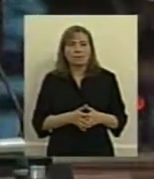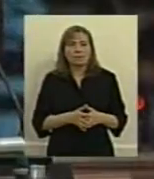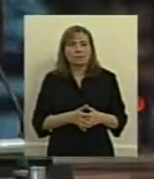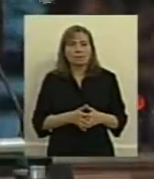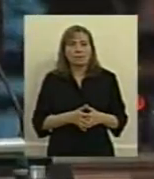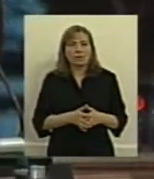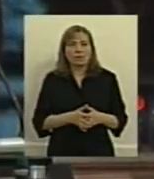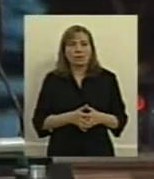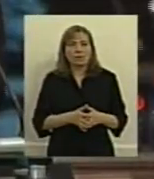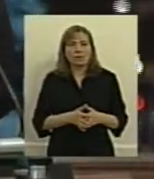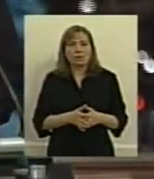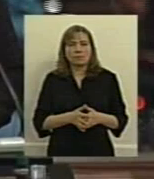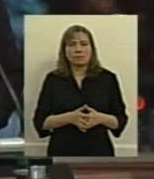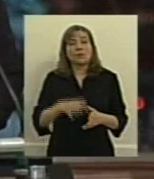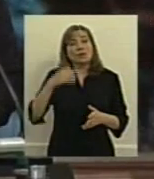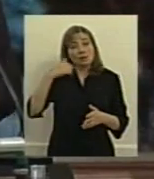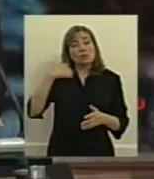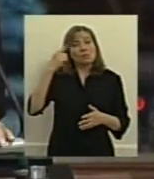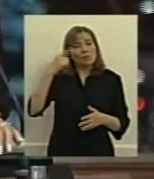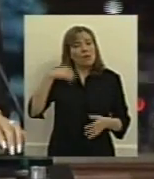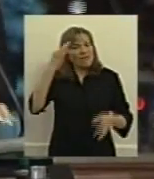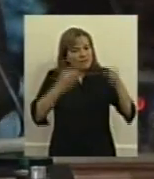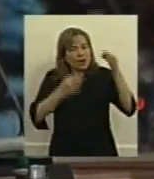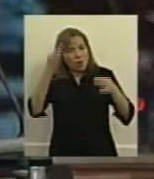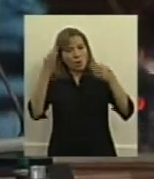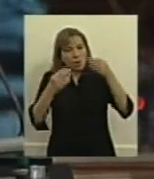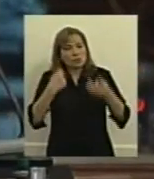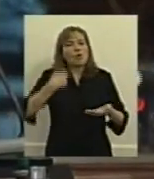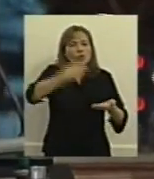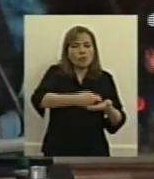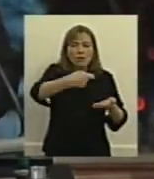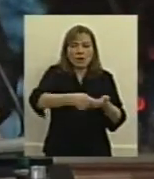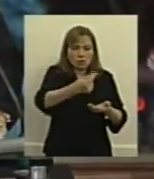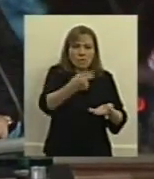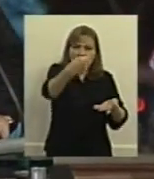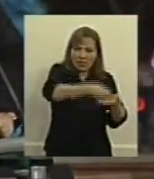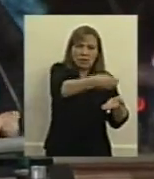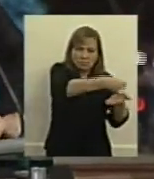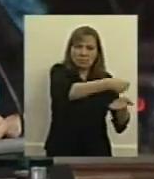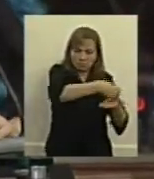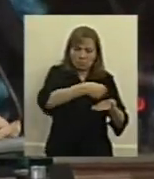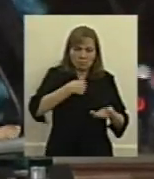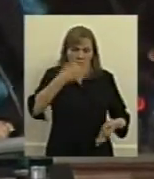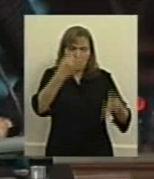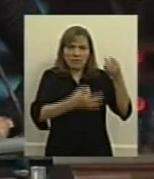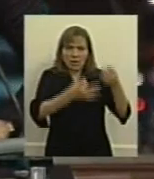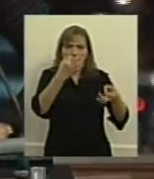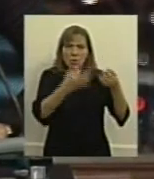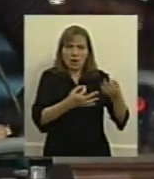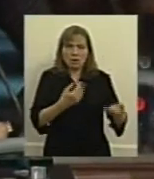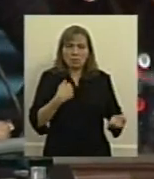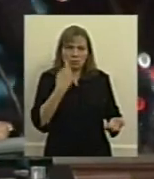valoramos valoramos las inversiones valoramos el esfuerzo además debo decir algo porque además si no lo digo no sería yo